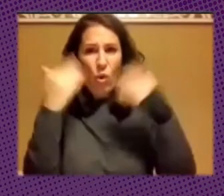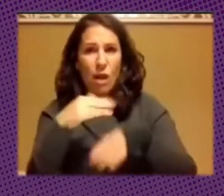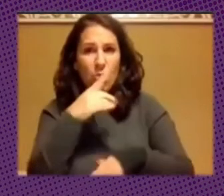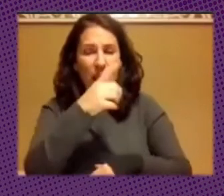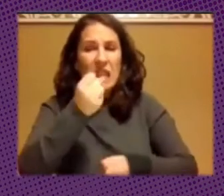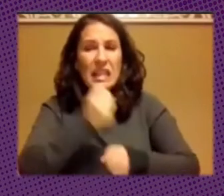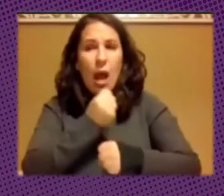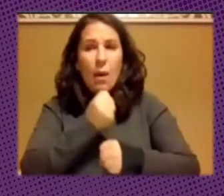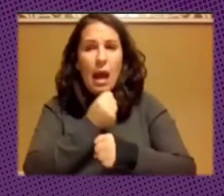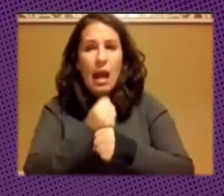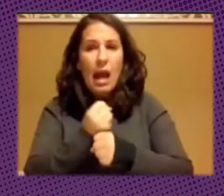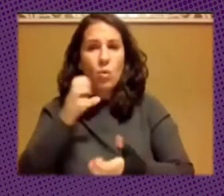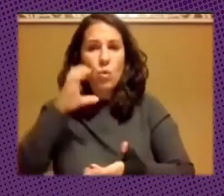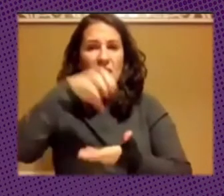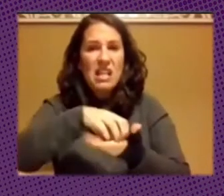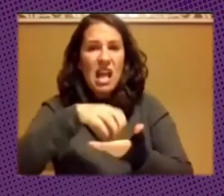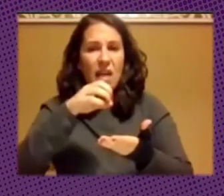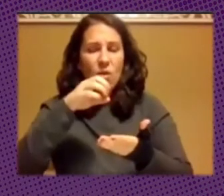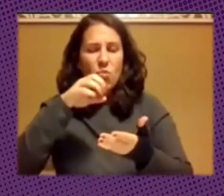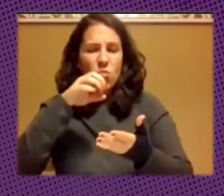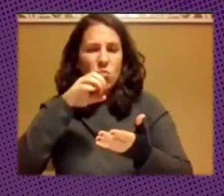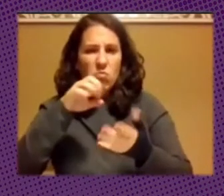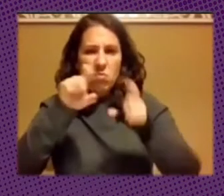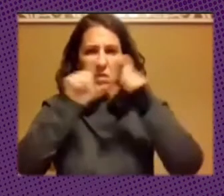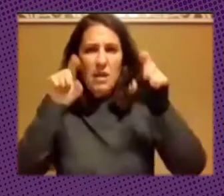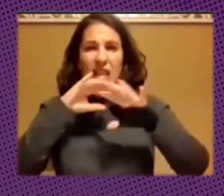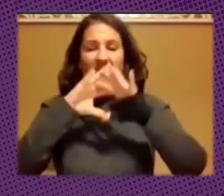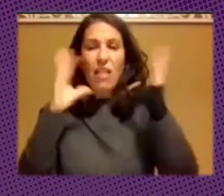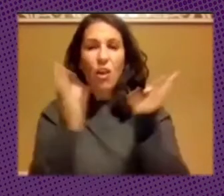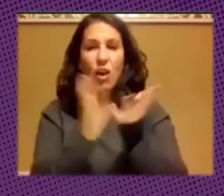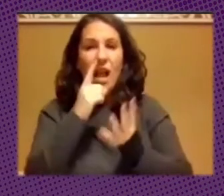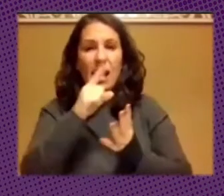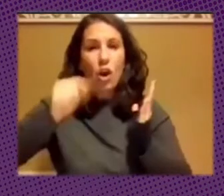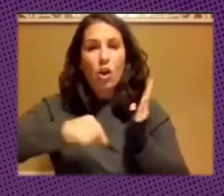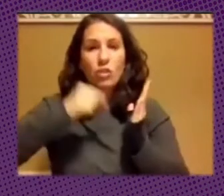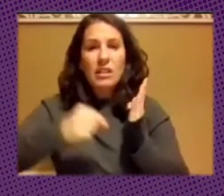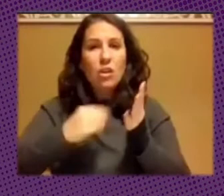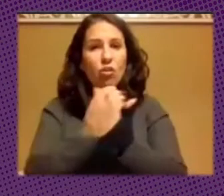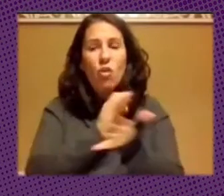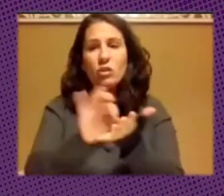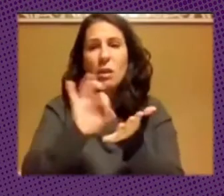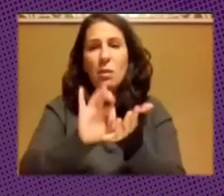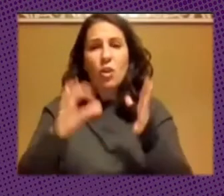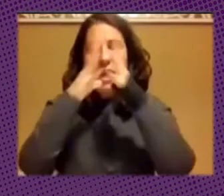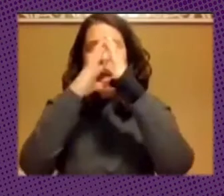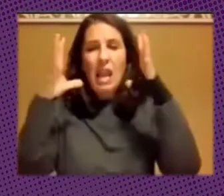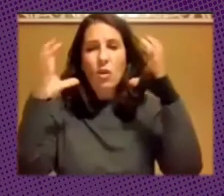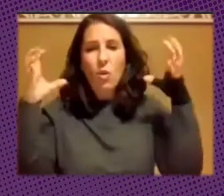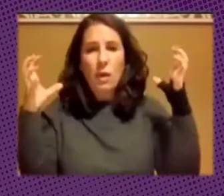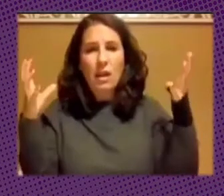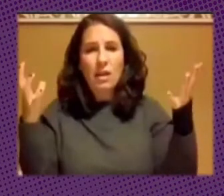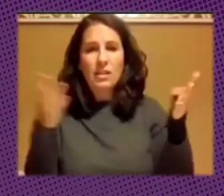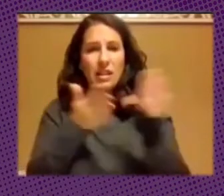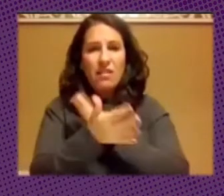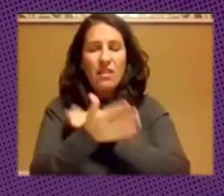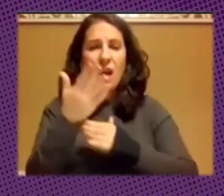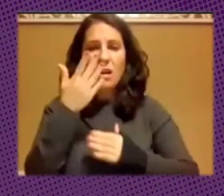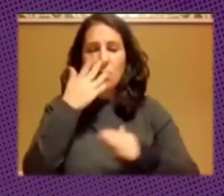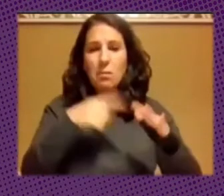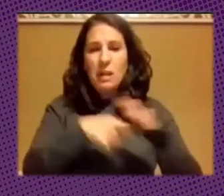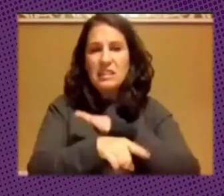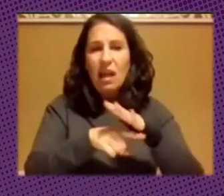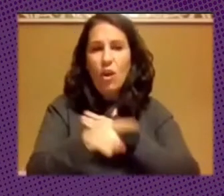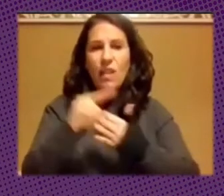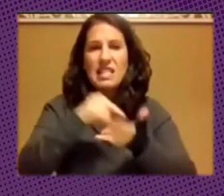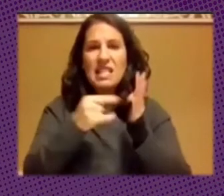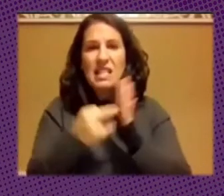sede acá de un organismo internacional están contratando todos los servicios en la nube entonces los los administradores del sistema se